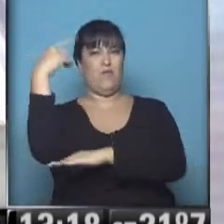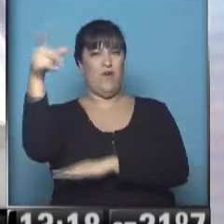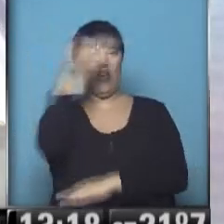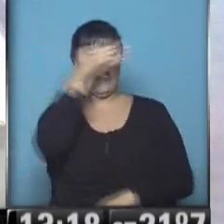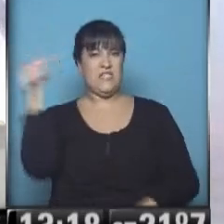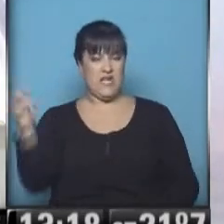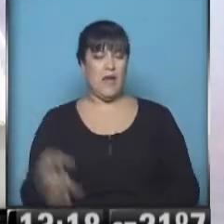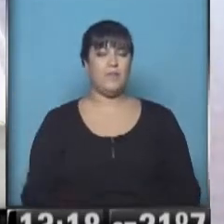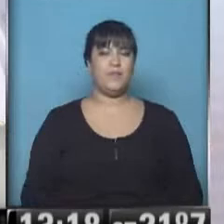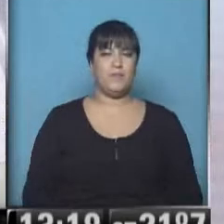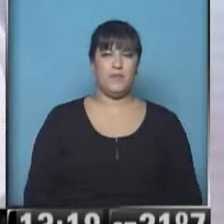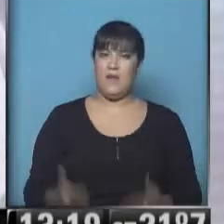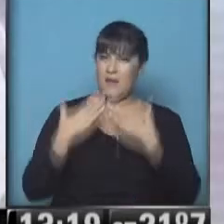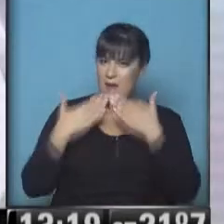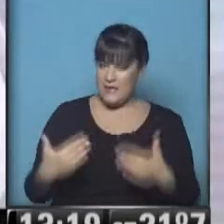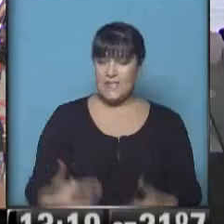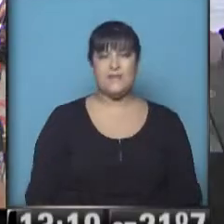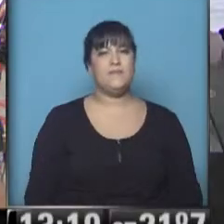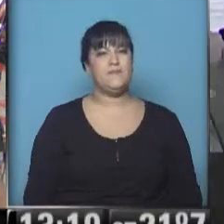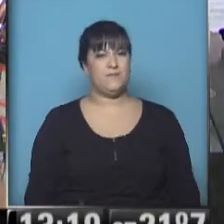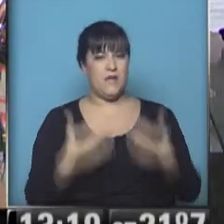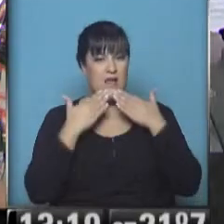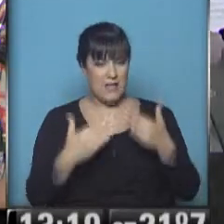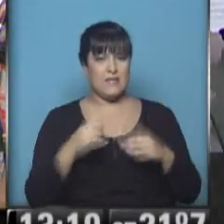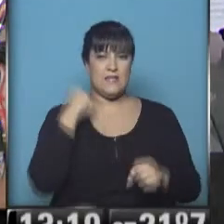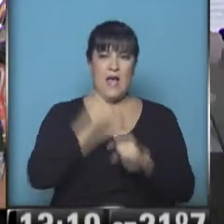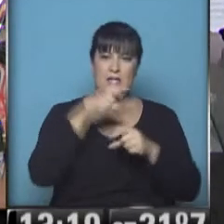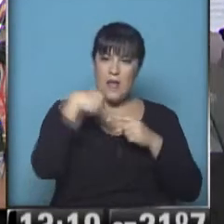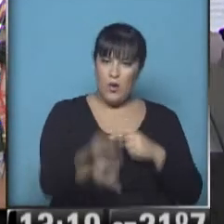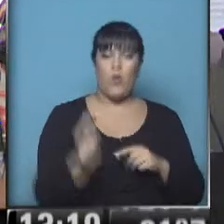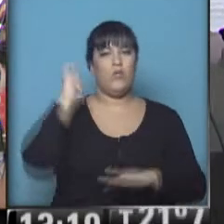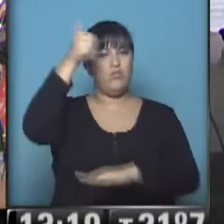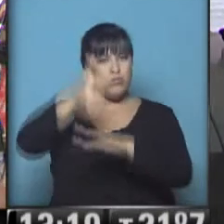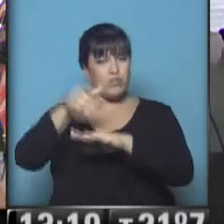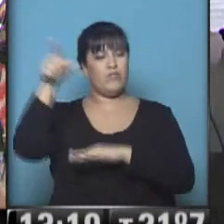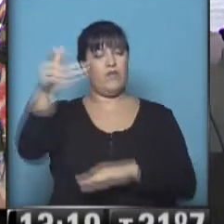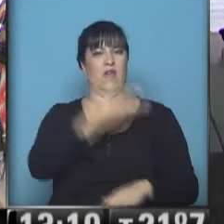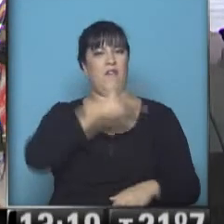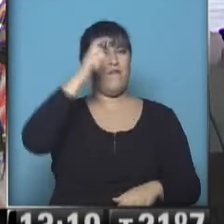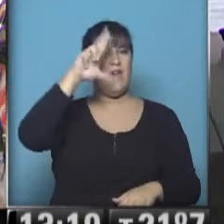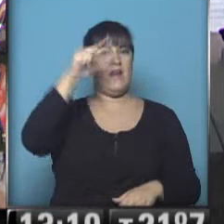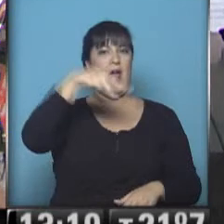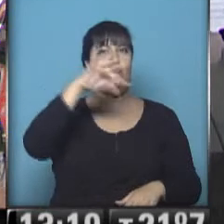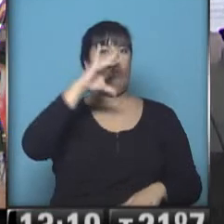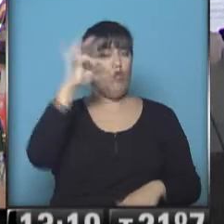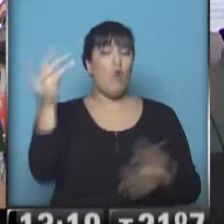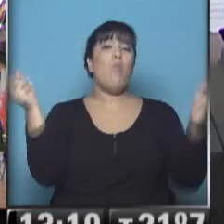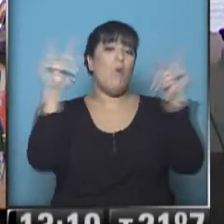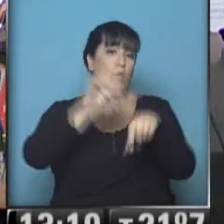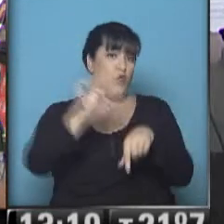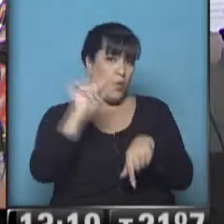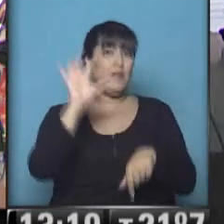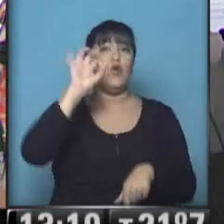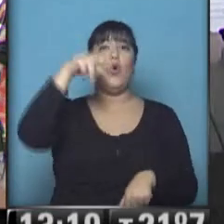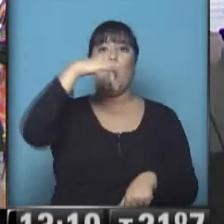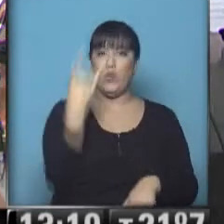vamos a estar atentos. Gracias. Adelante ustedes. Gracias, Fernando. Hasta luego. El trabajo en vivo de Fernando Alonso. Volvemos en cualquier momento allí a Naciones